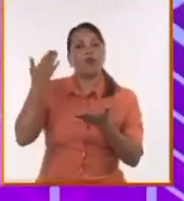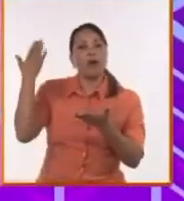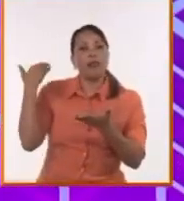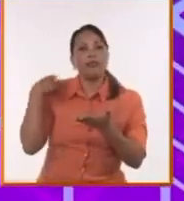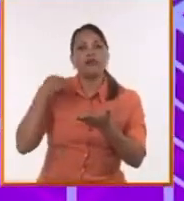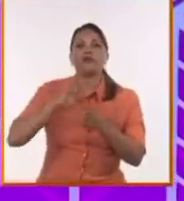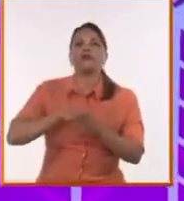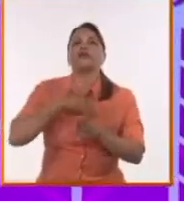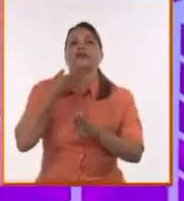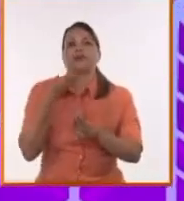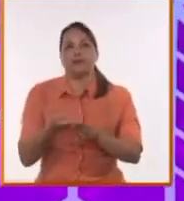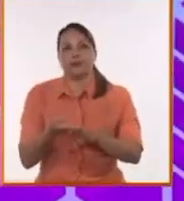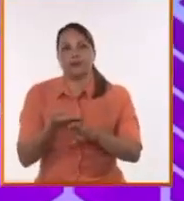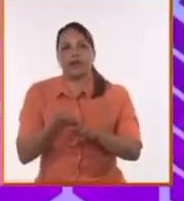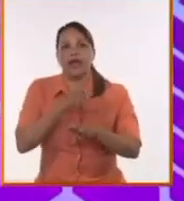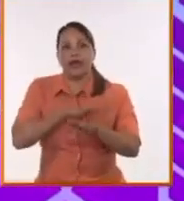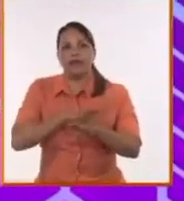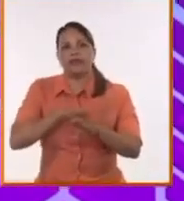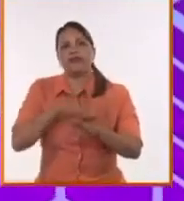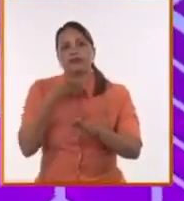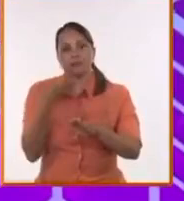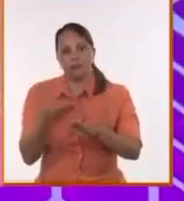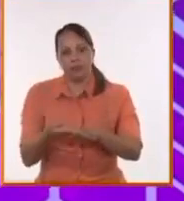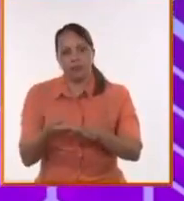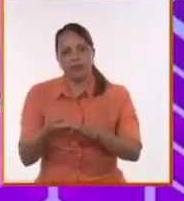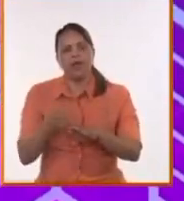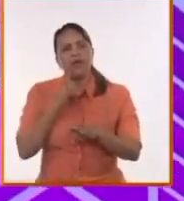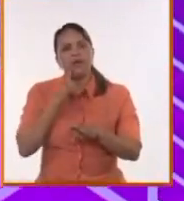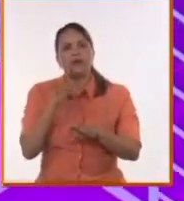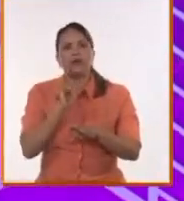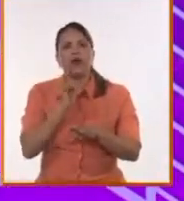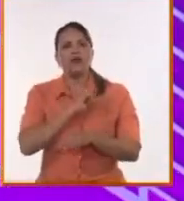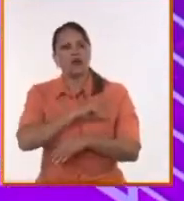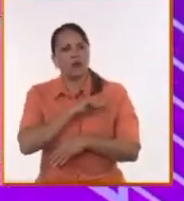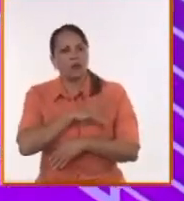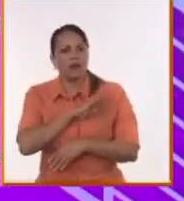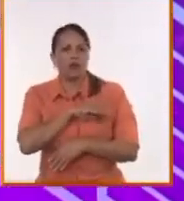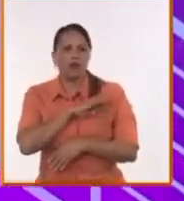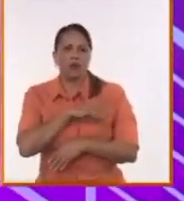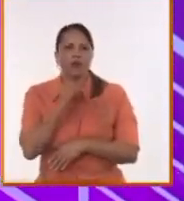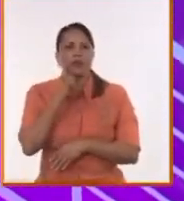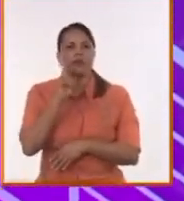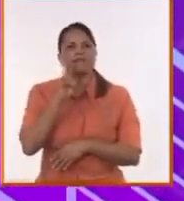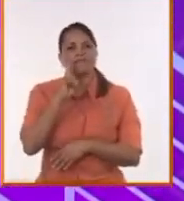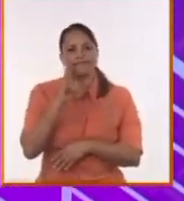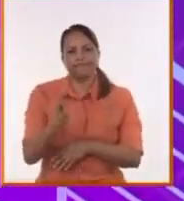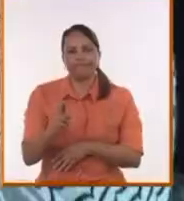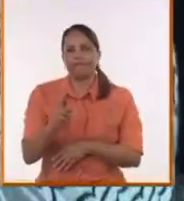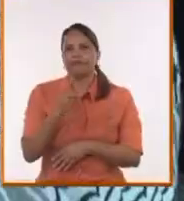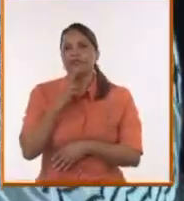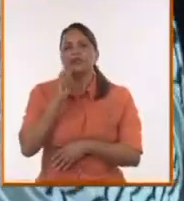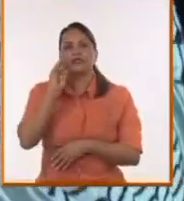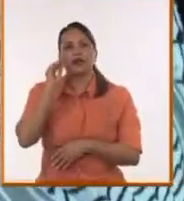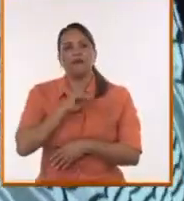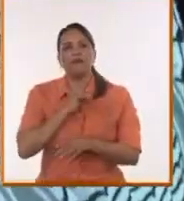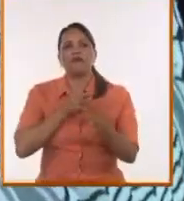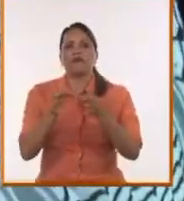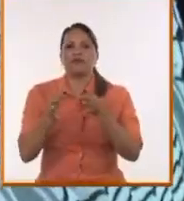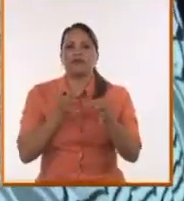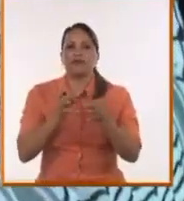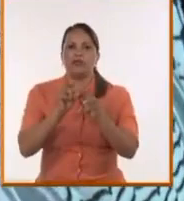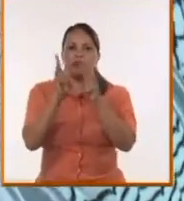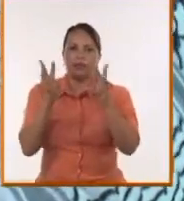después. Y tenemos que ser capaces con humildad de reconocer que además, aunque hoy creamos saber cómo funcionan estas redes,